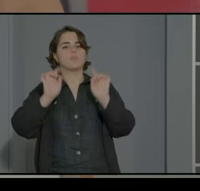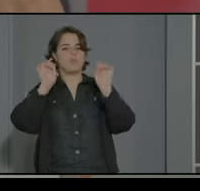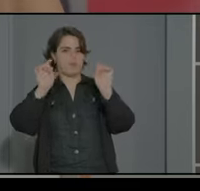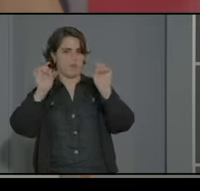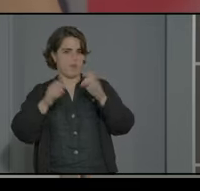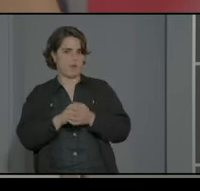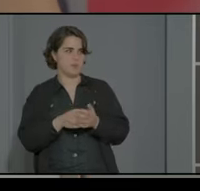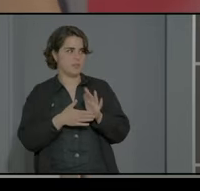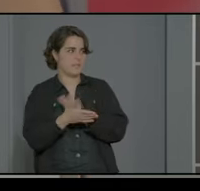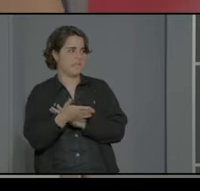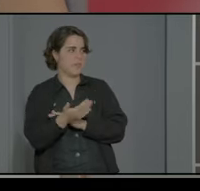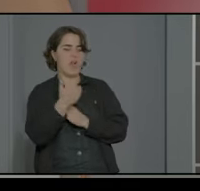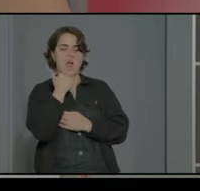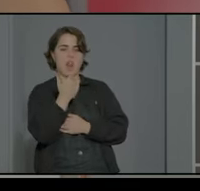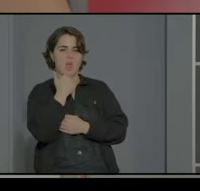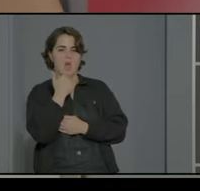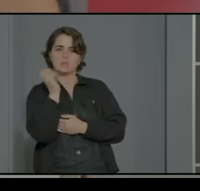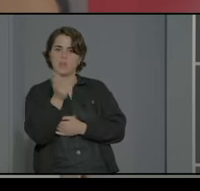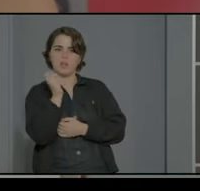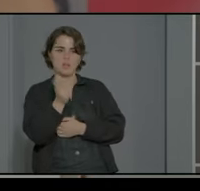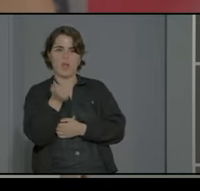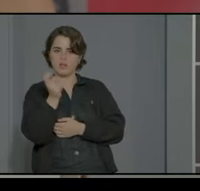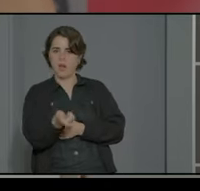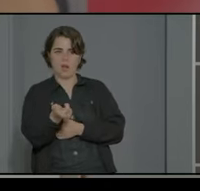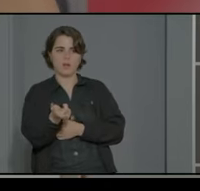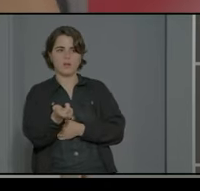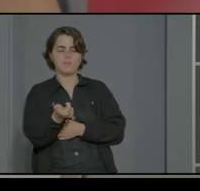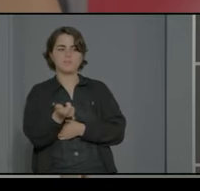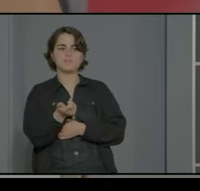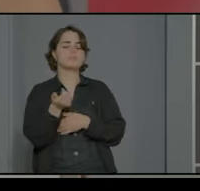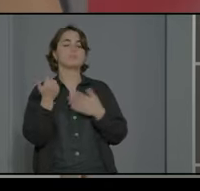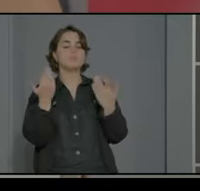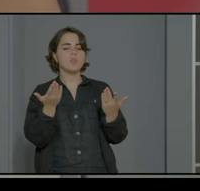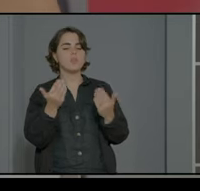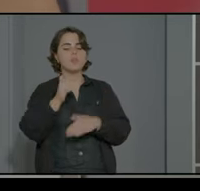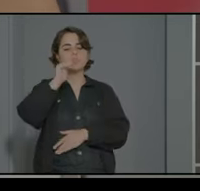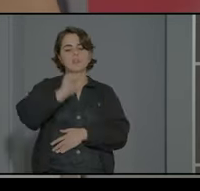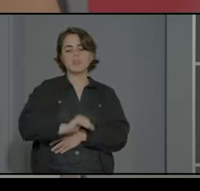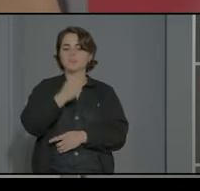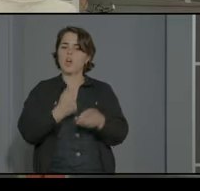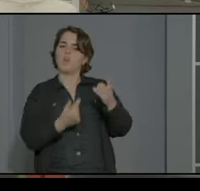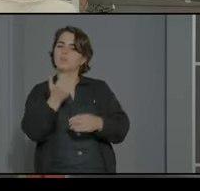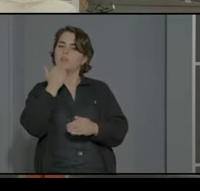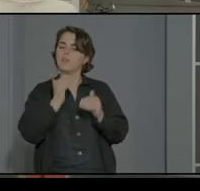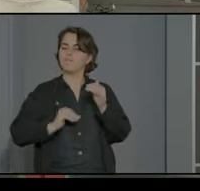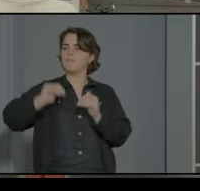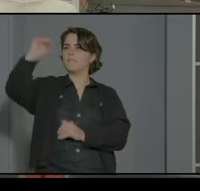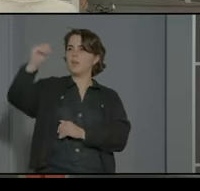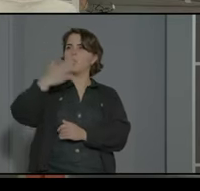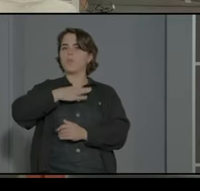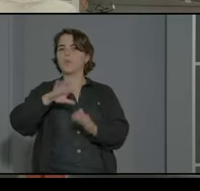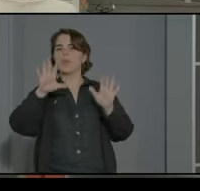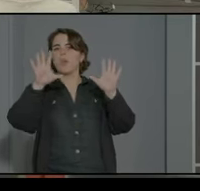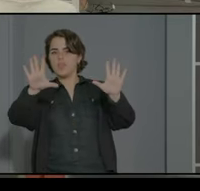es algo muy muy habitual hay algunos niños ya que llegan un poquito mayores ya a lo mejor con 10